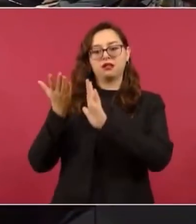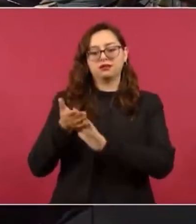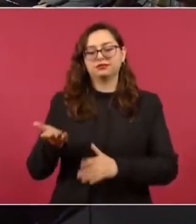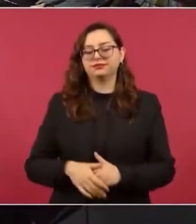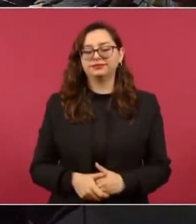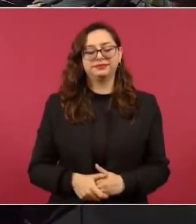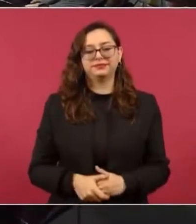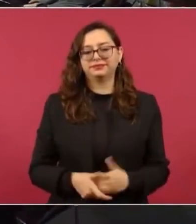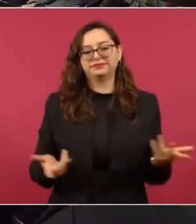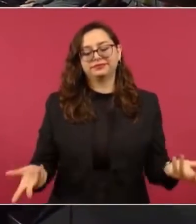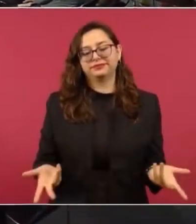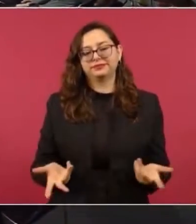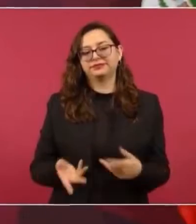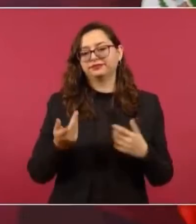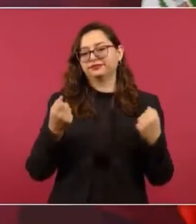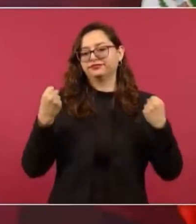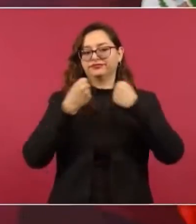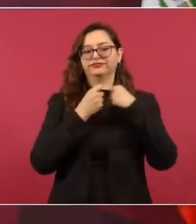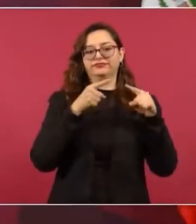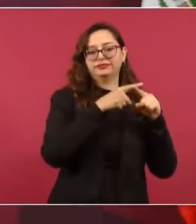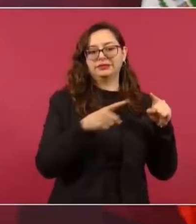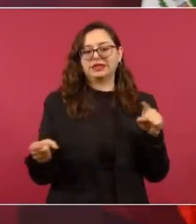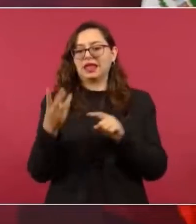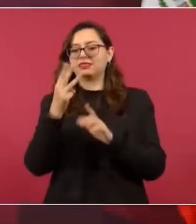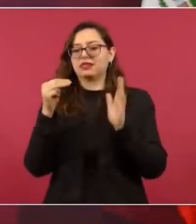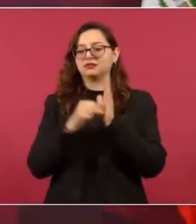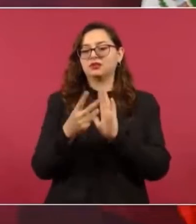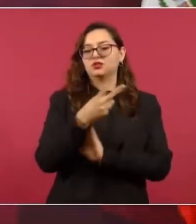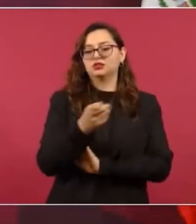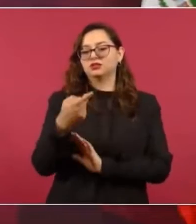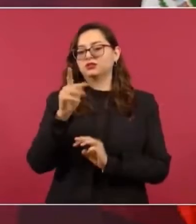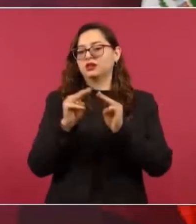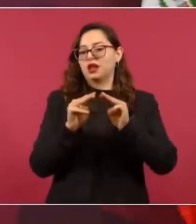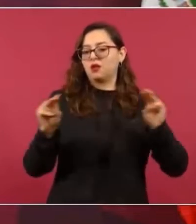hay